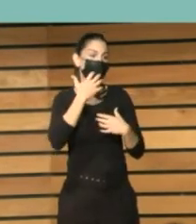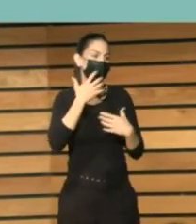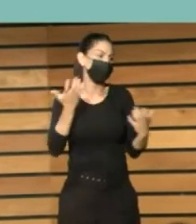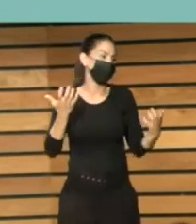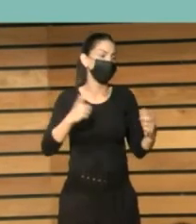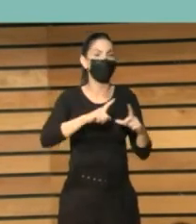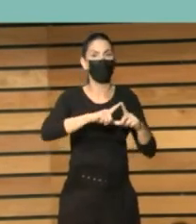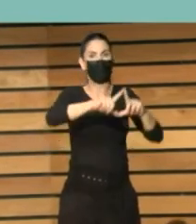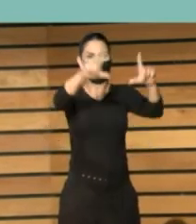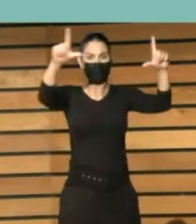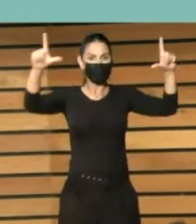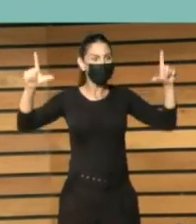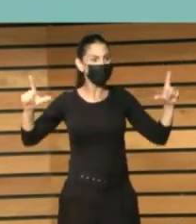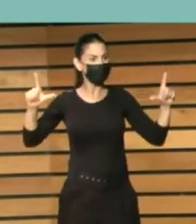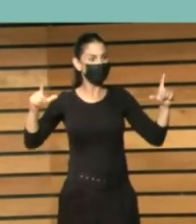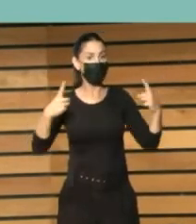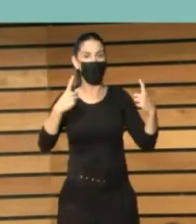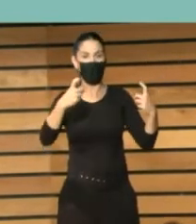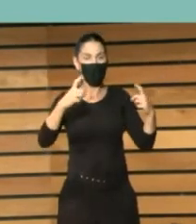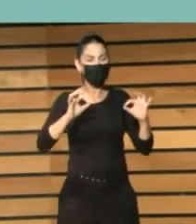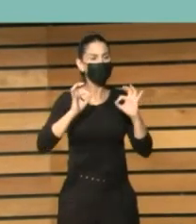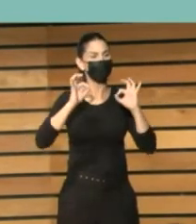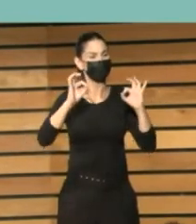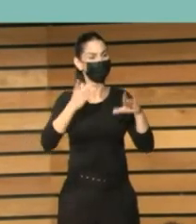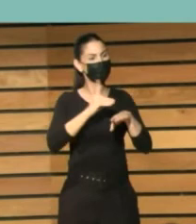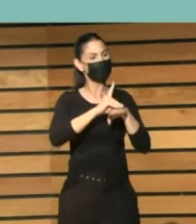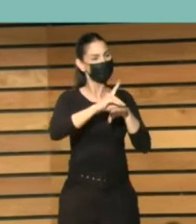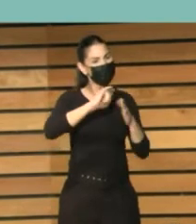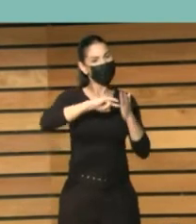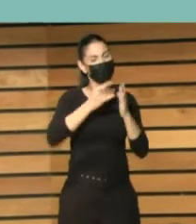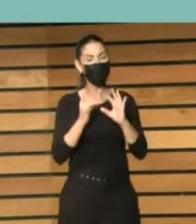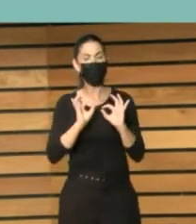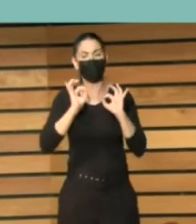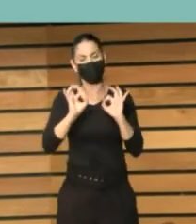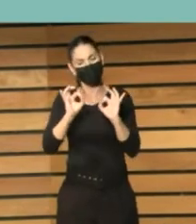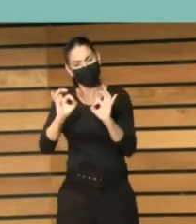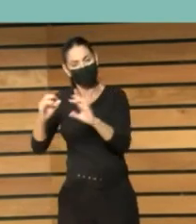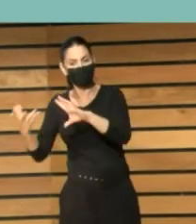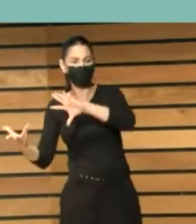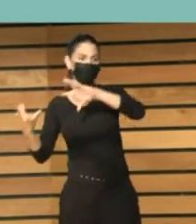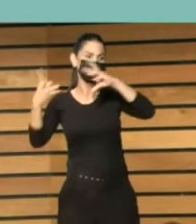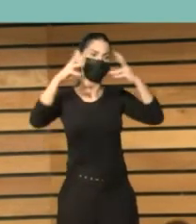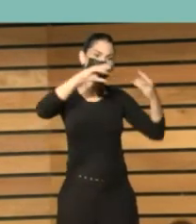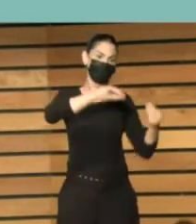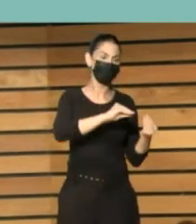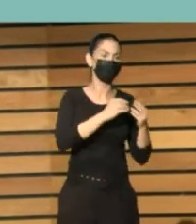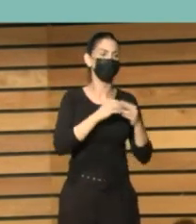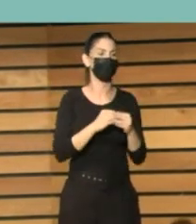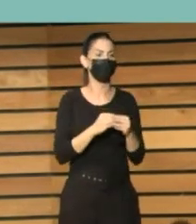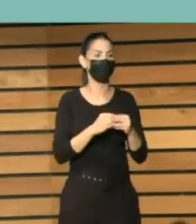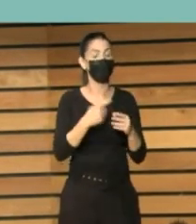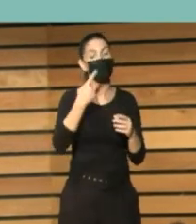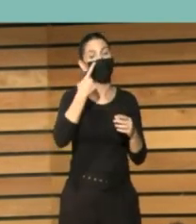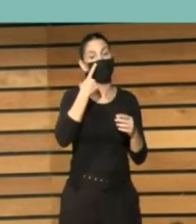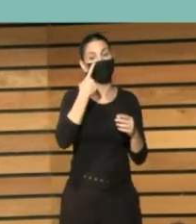técnicas especiales de digitalización, como la digitalización en cuadrícula o piramidal. Podemos ver ahí una imagen donde